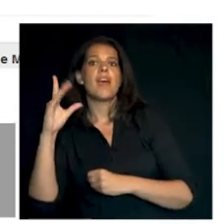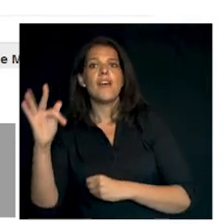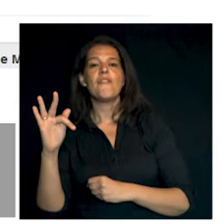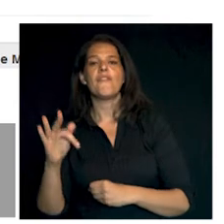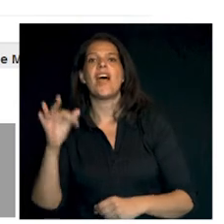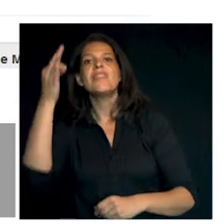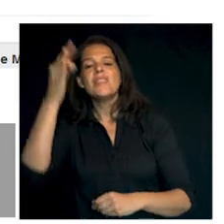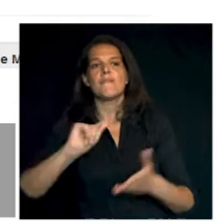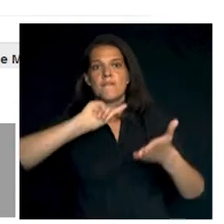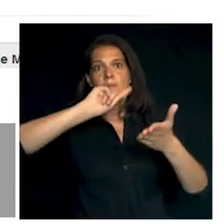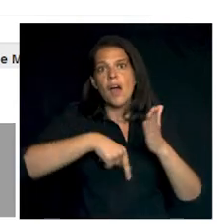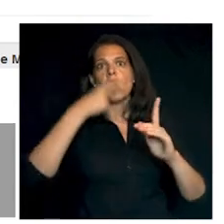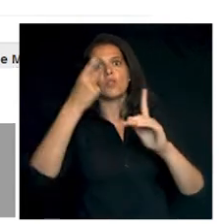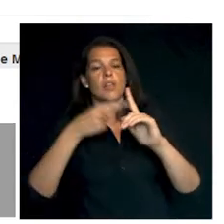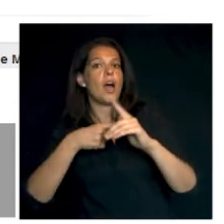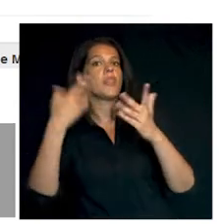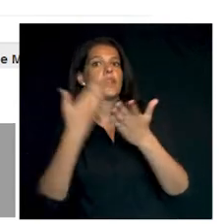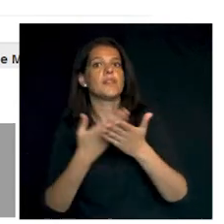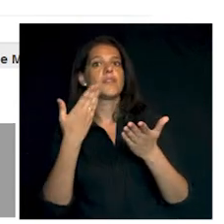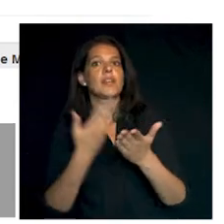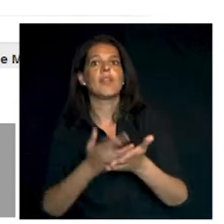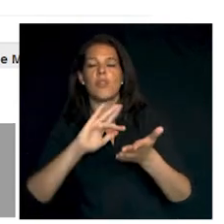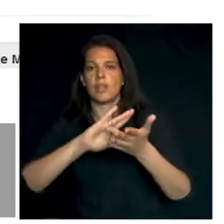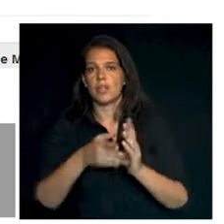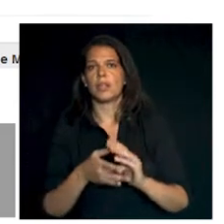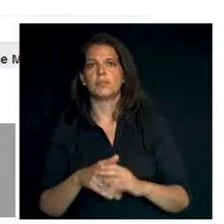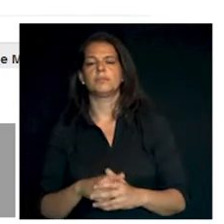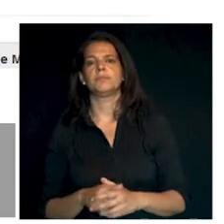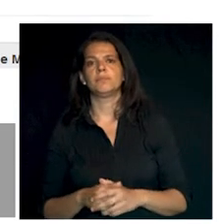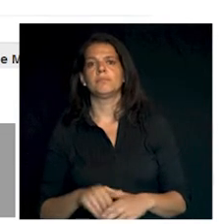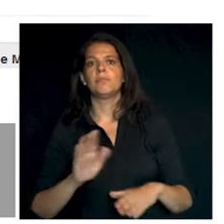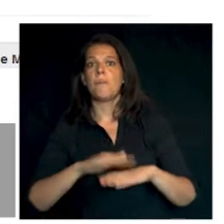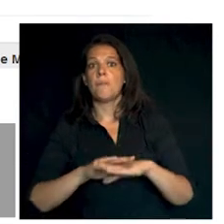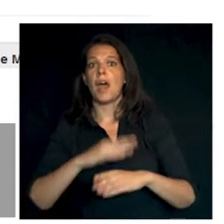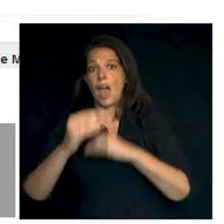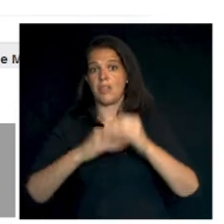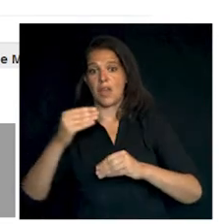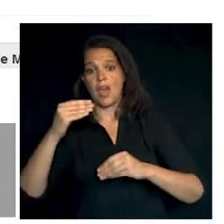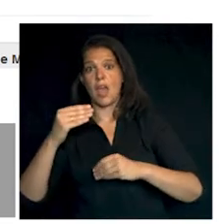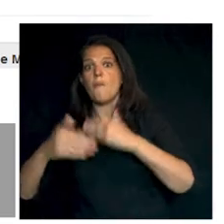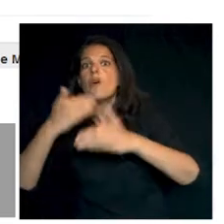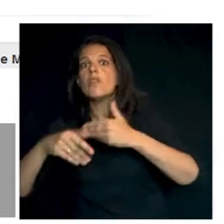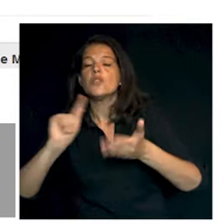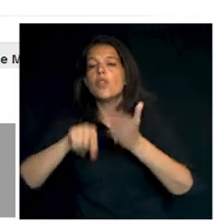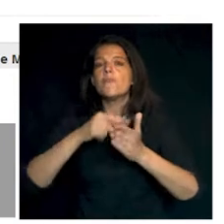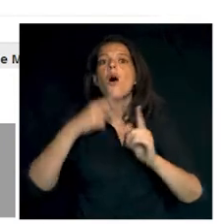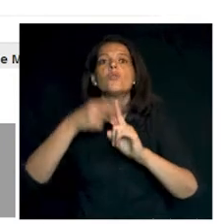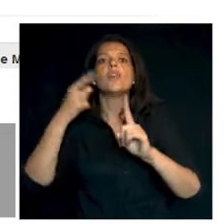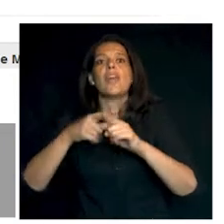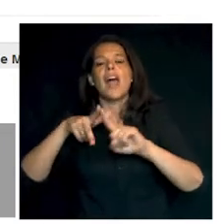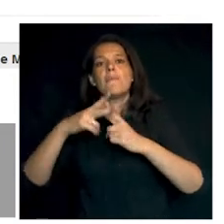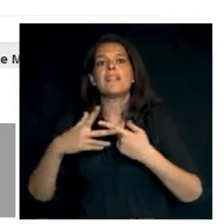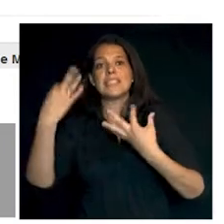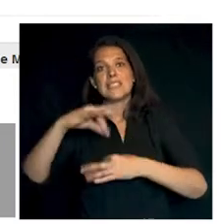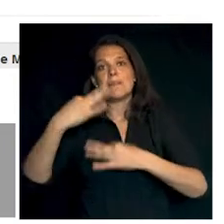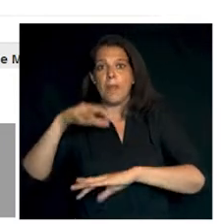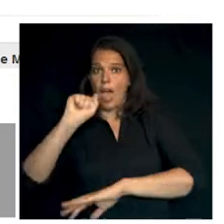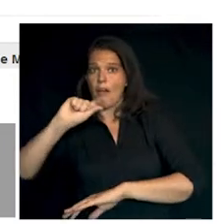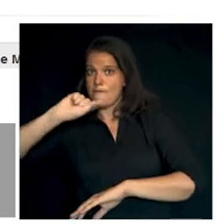deberás firmarlo con tu certificado digital. Para realizar el proceso de firma se usará la herramienta